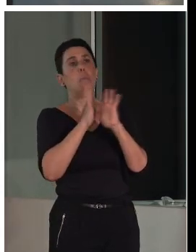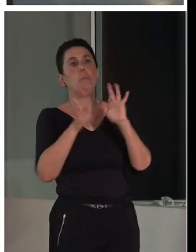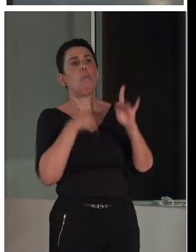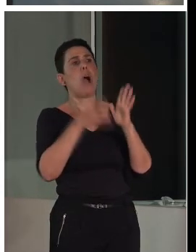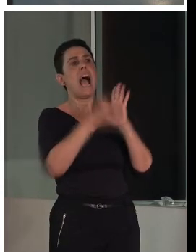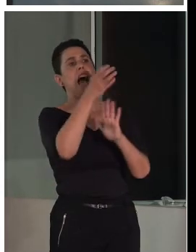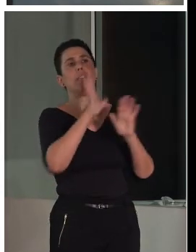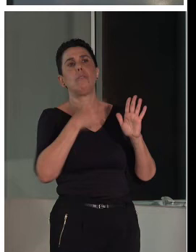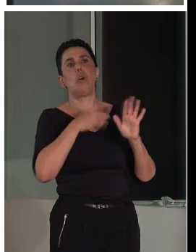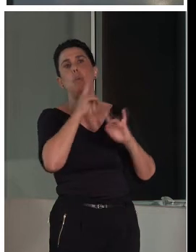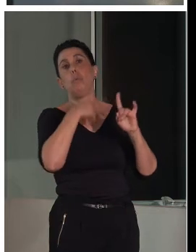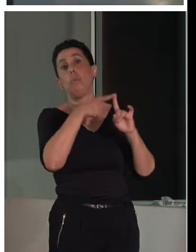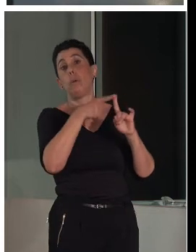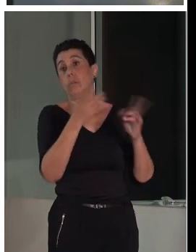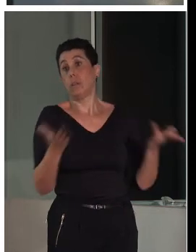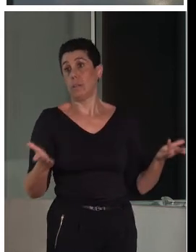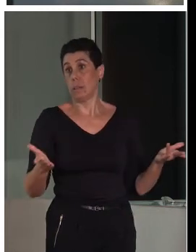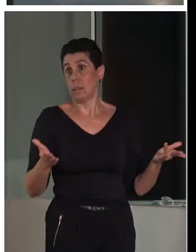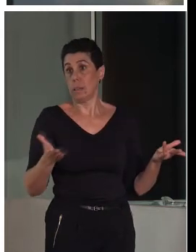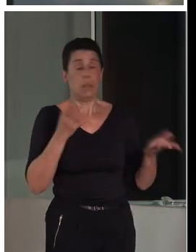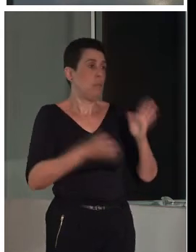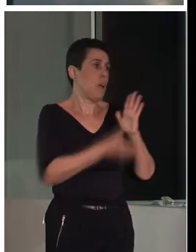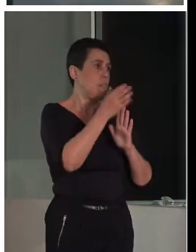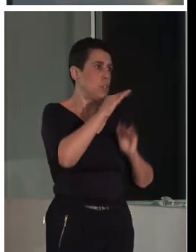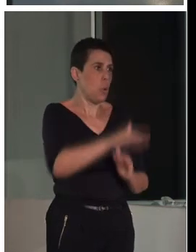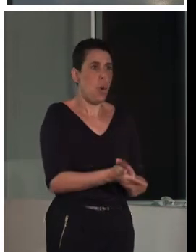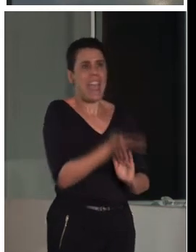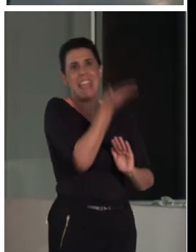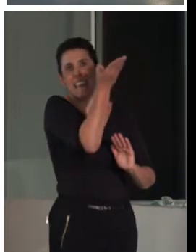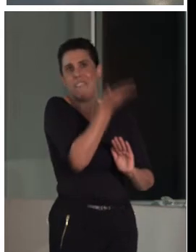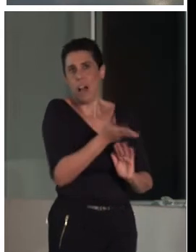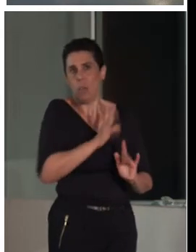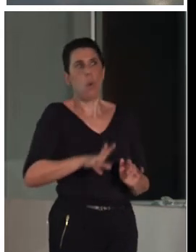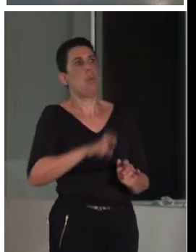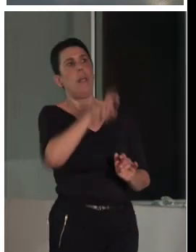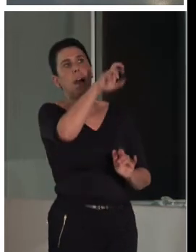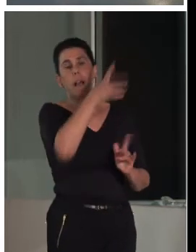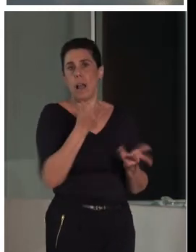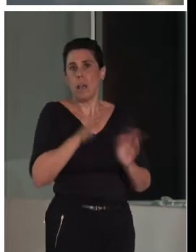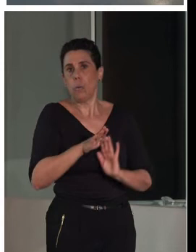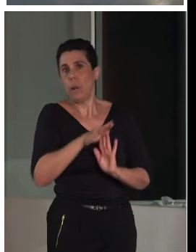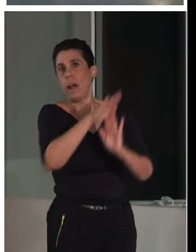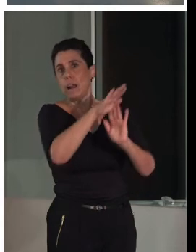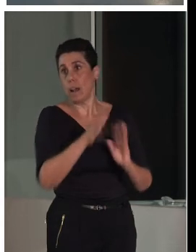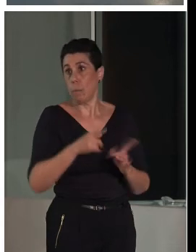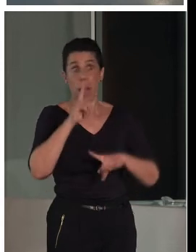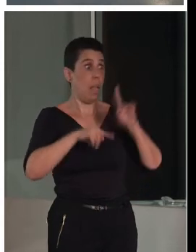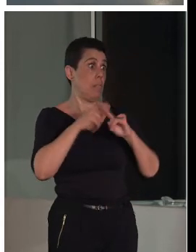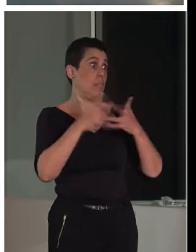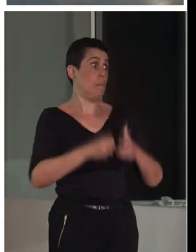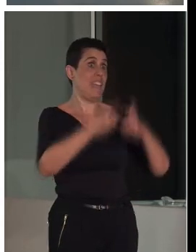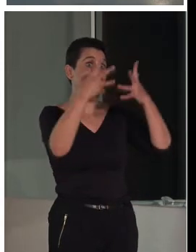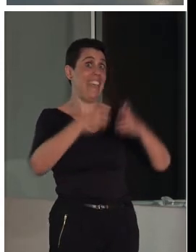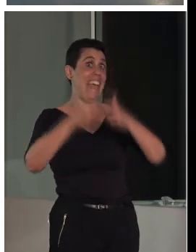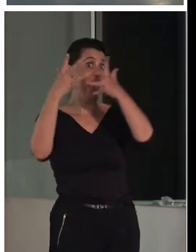el ascensor. Un elevador, de escaleras, una pequeña rampa… Es decir, depende del edificio